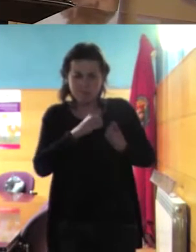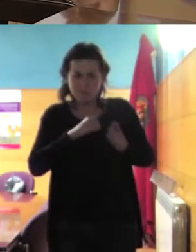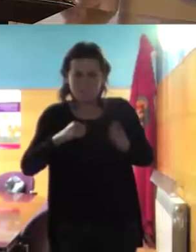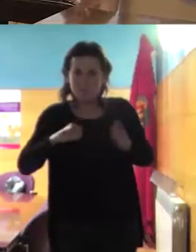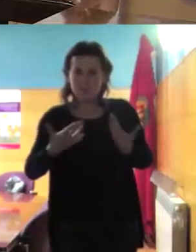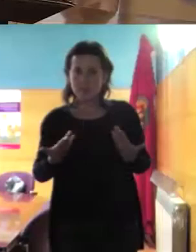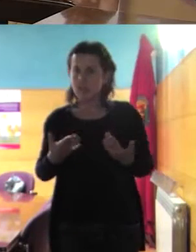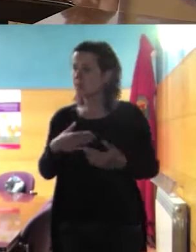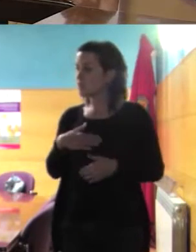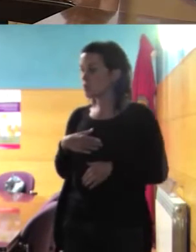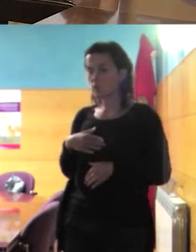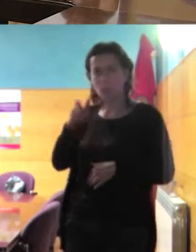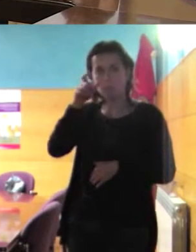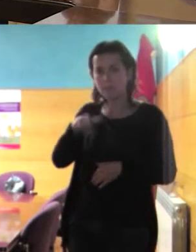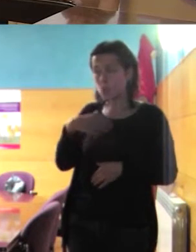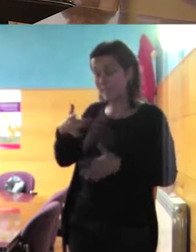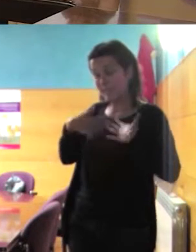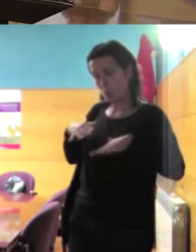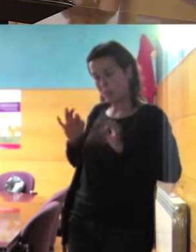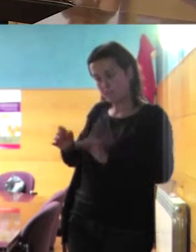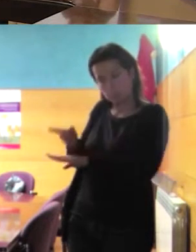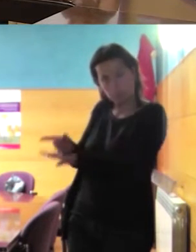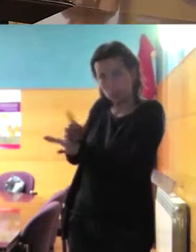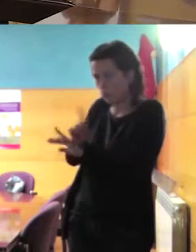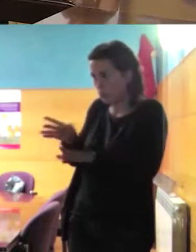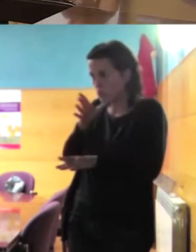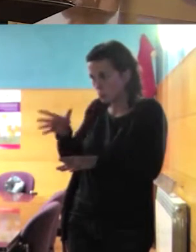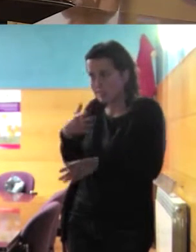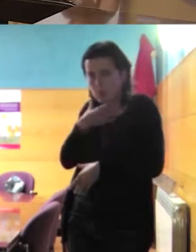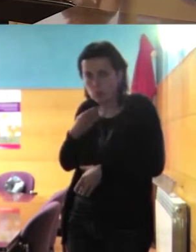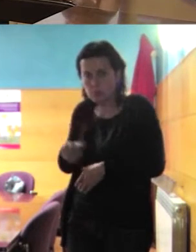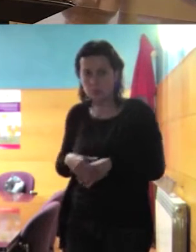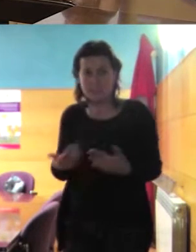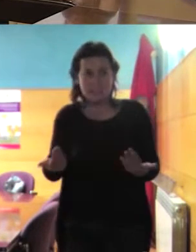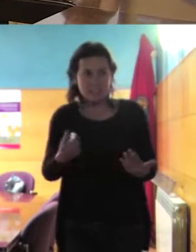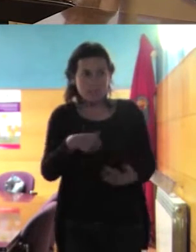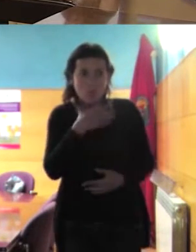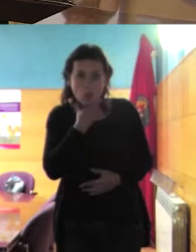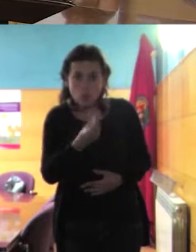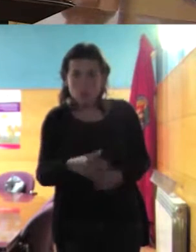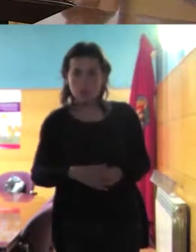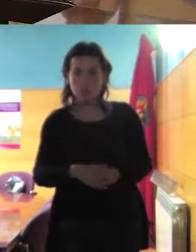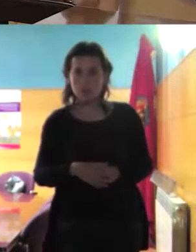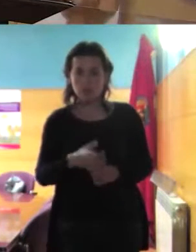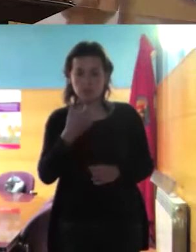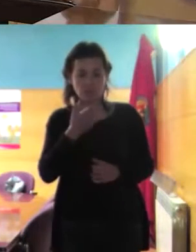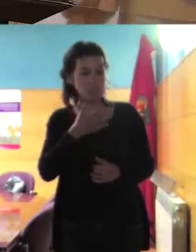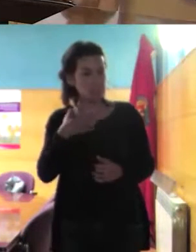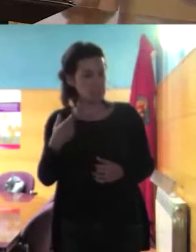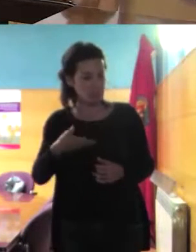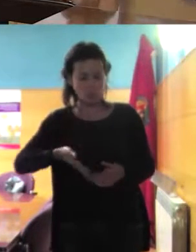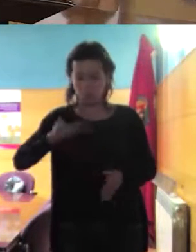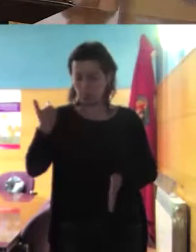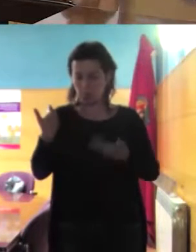no es porque nadie te obliga a llevar esa vestimenta es porque a ti te gusta llevarla y cuando quiere y cuando quitarla y tú también